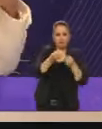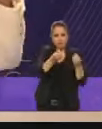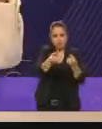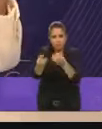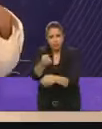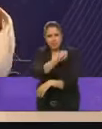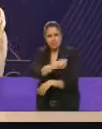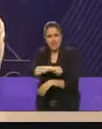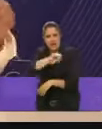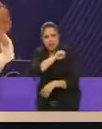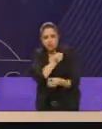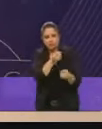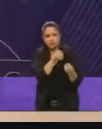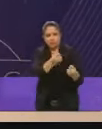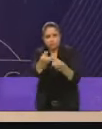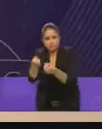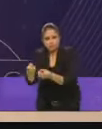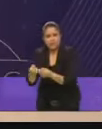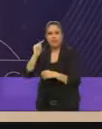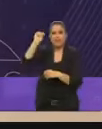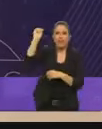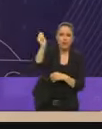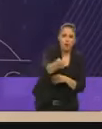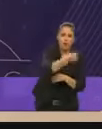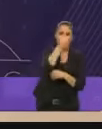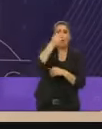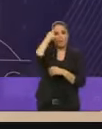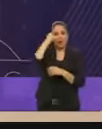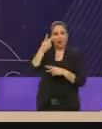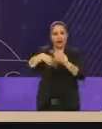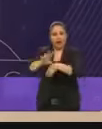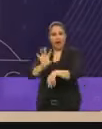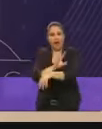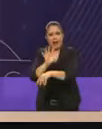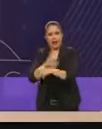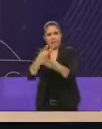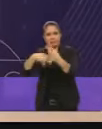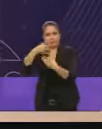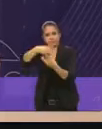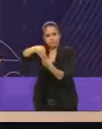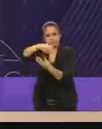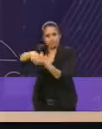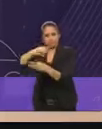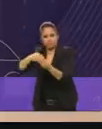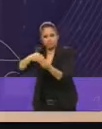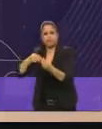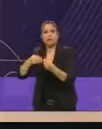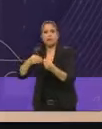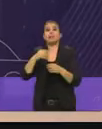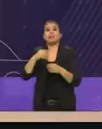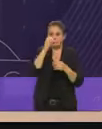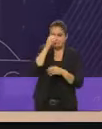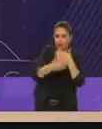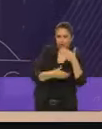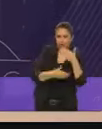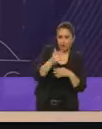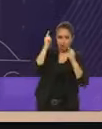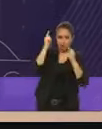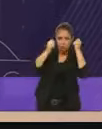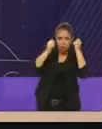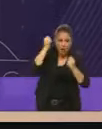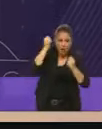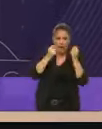electromovilidad y de las energías renovables las industrias creativas y culturales servicios turísticos